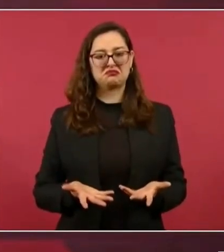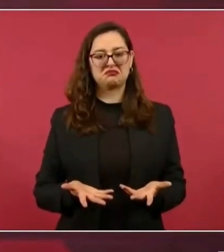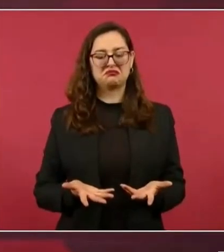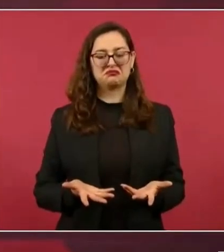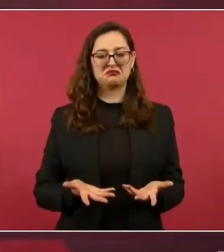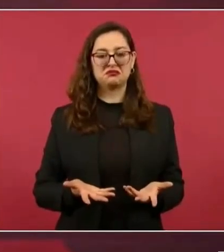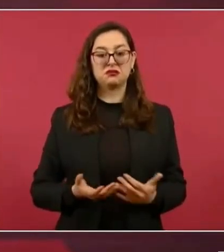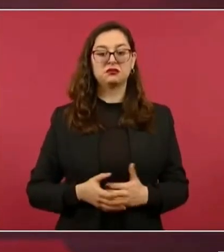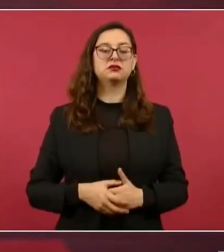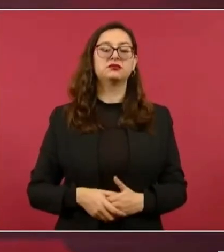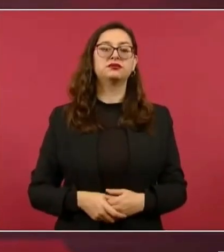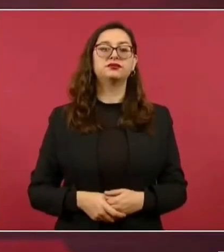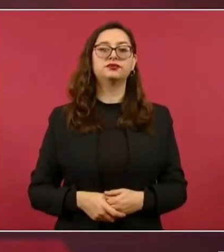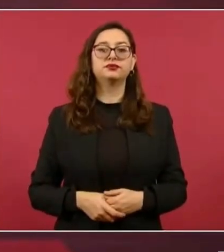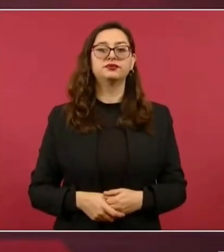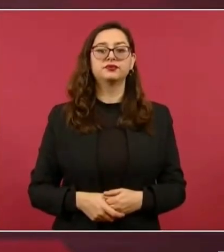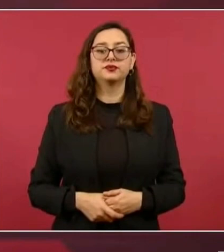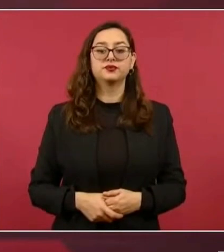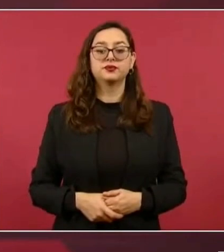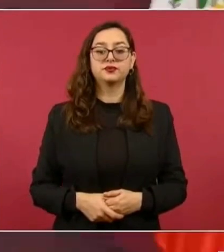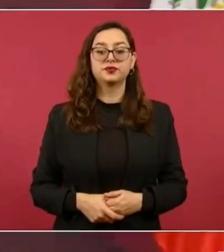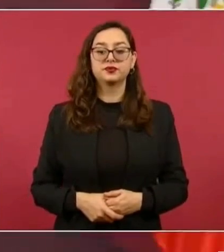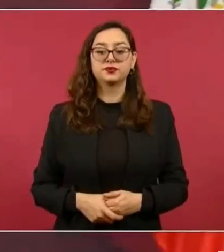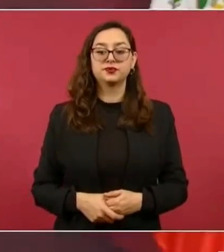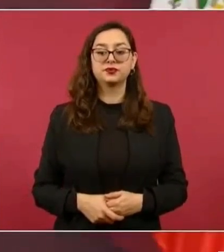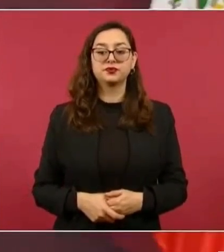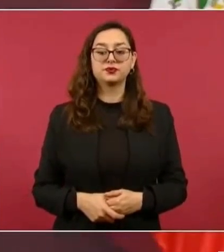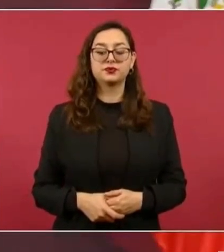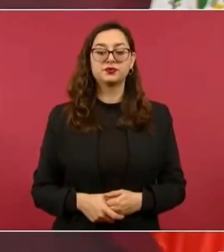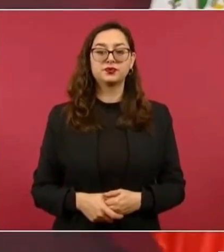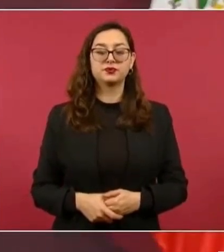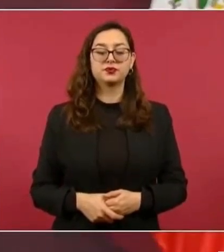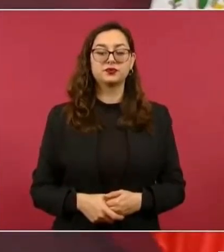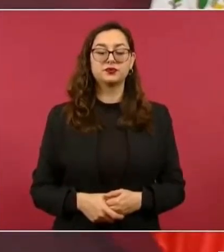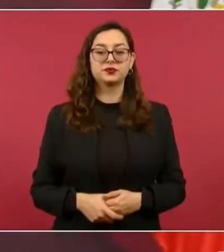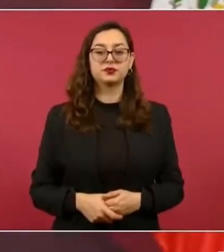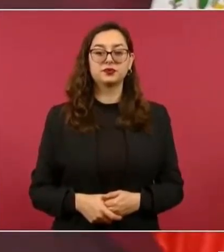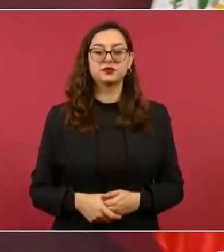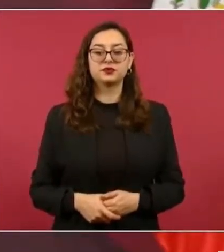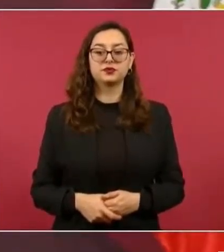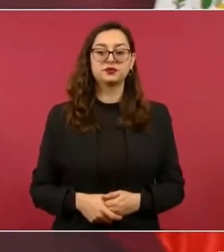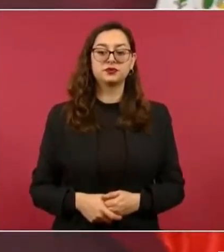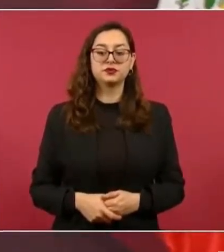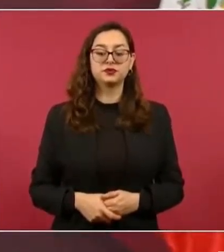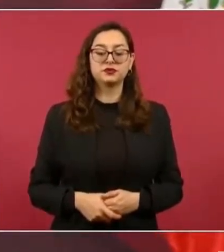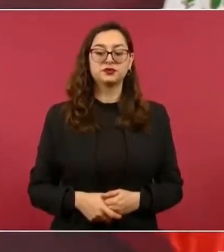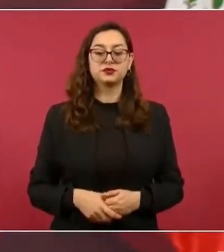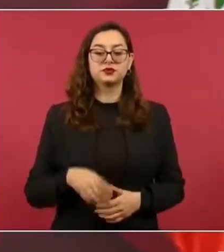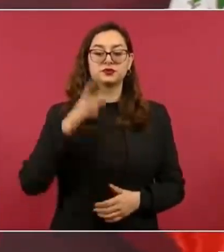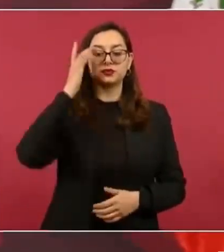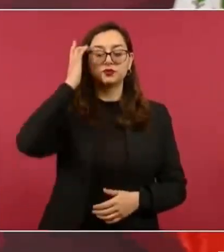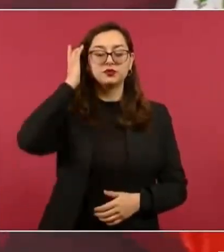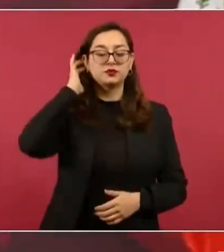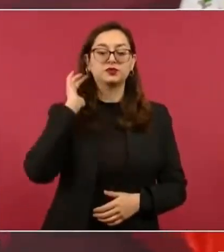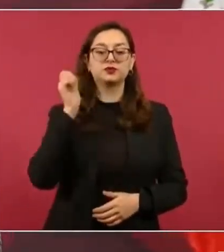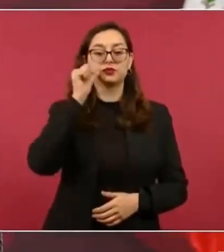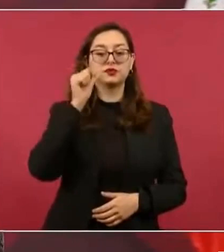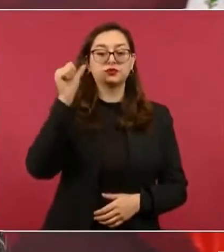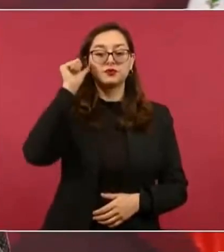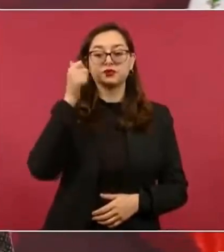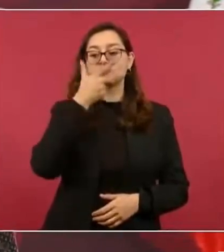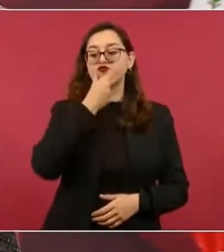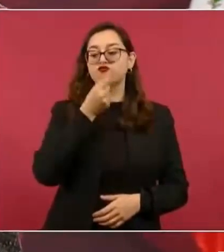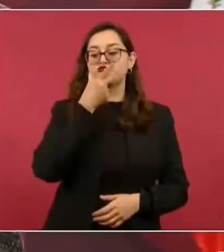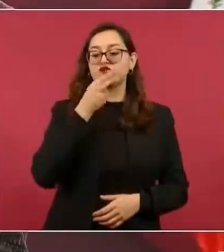Ayer estaba yo platicando con Salomón Jara de que